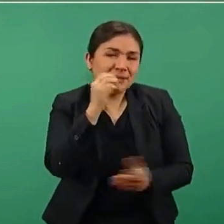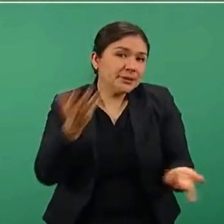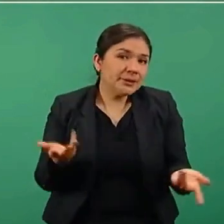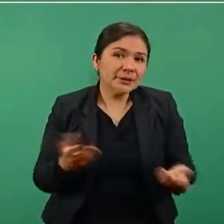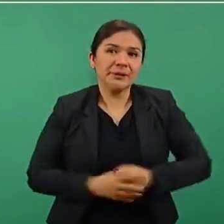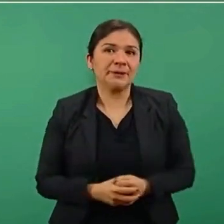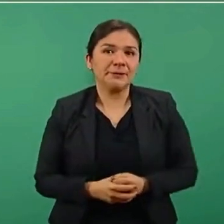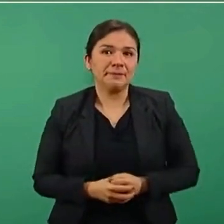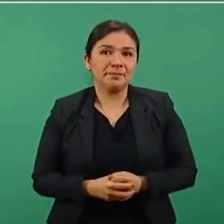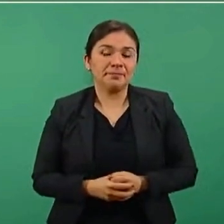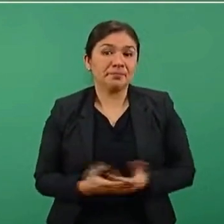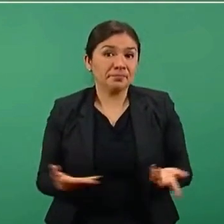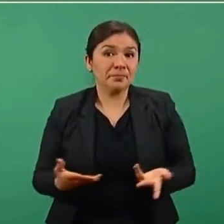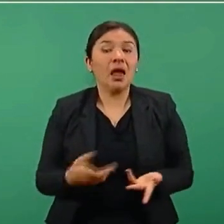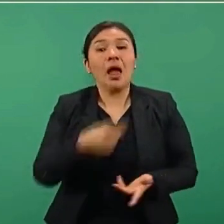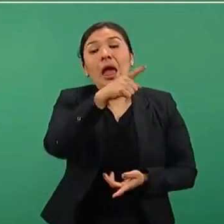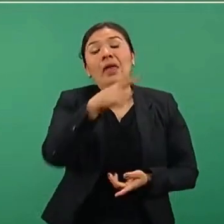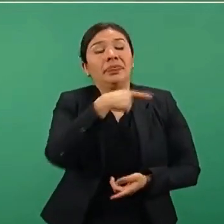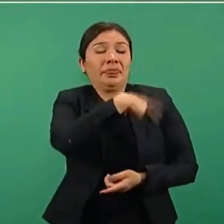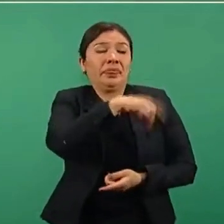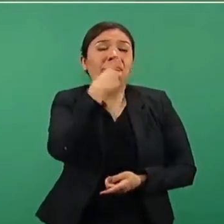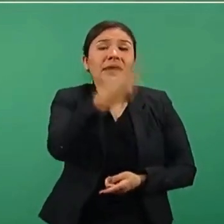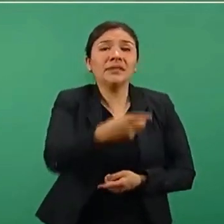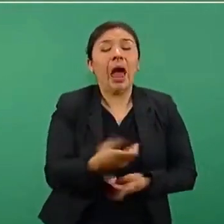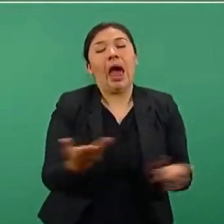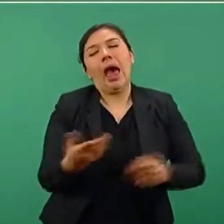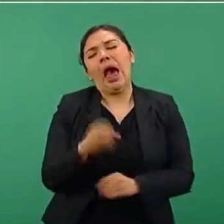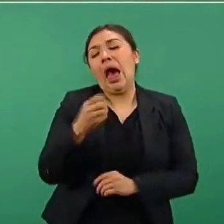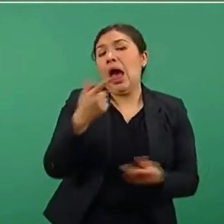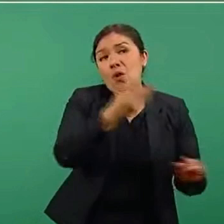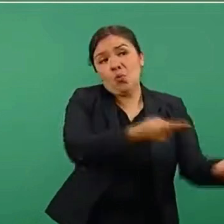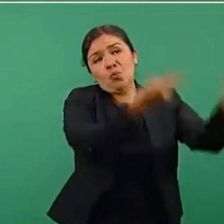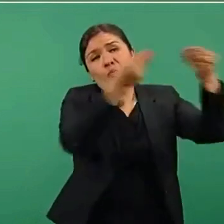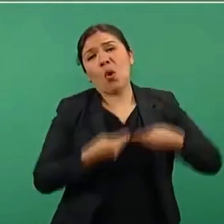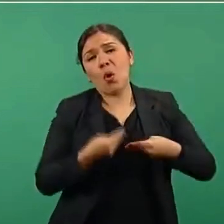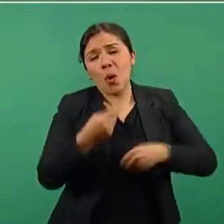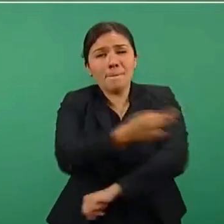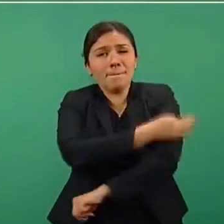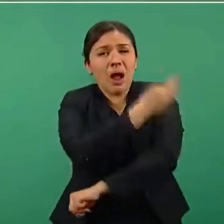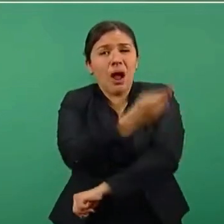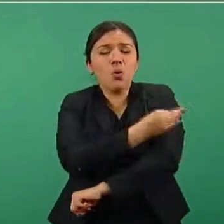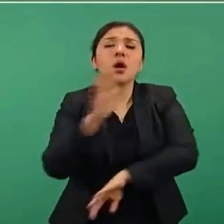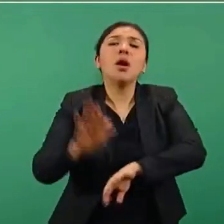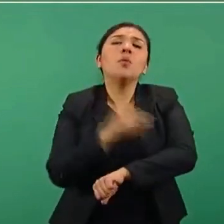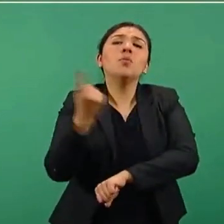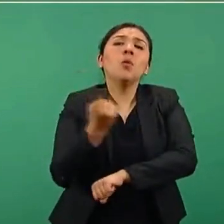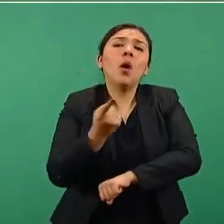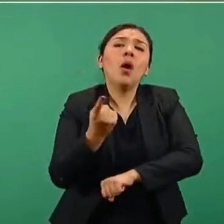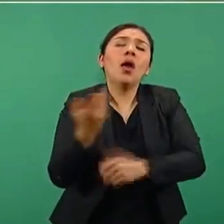ah, les mandaron las vacunas porque ahora